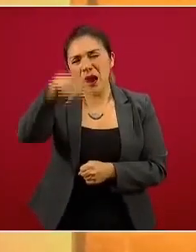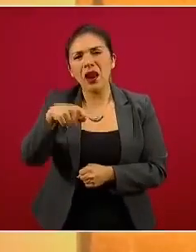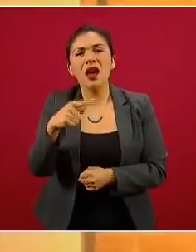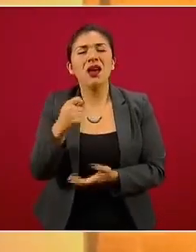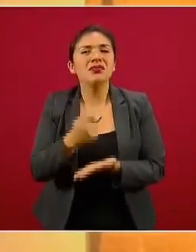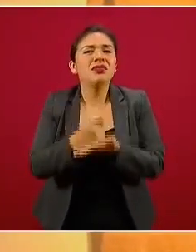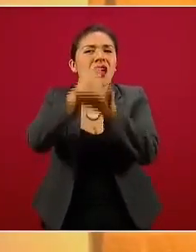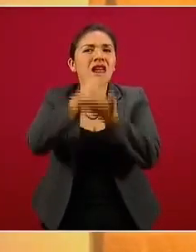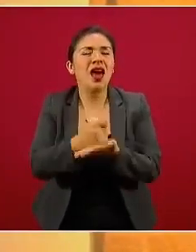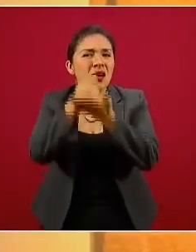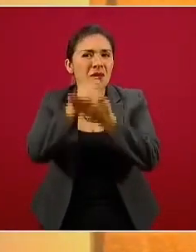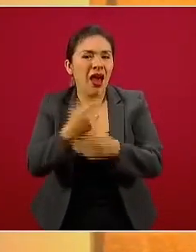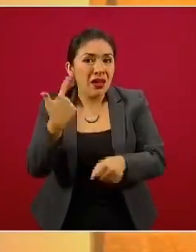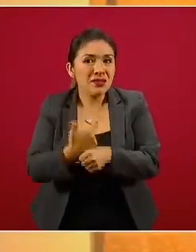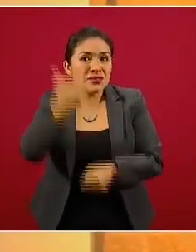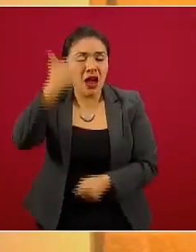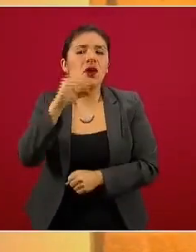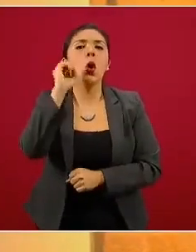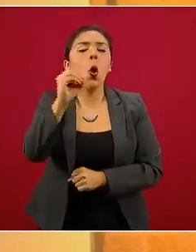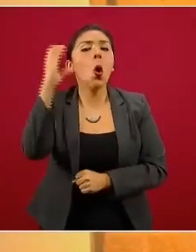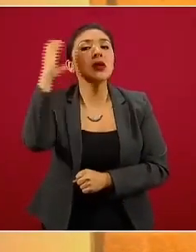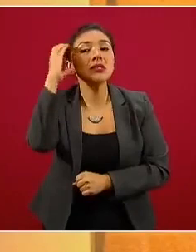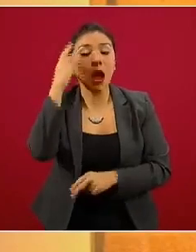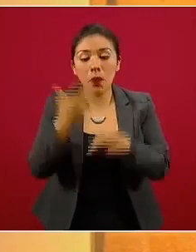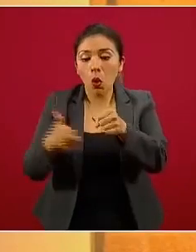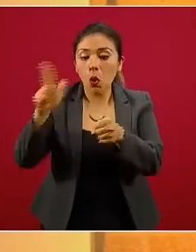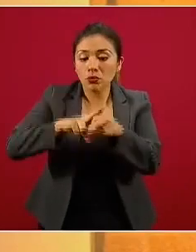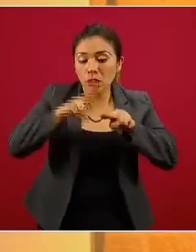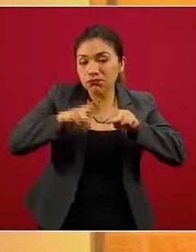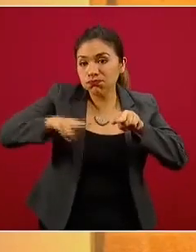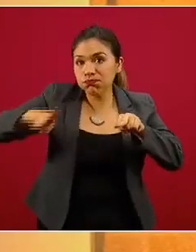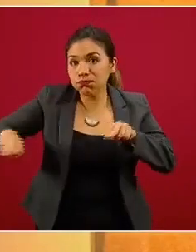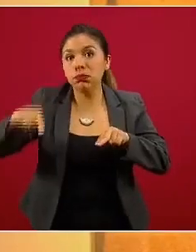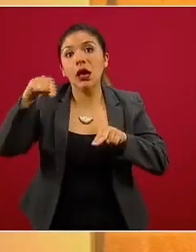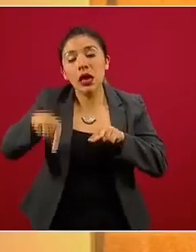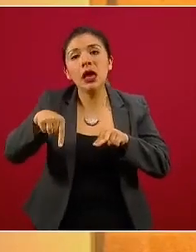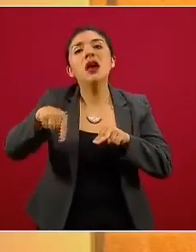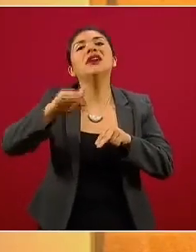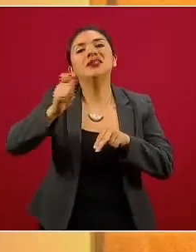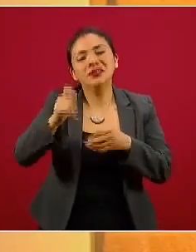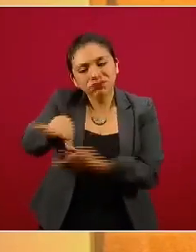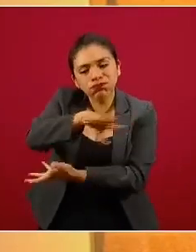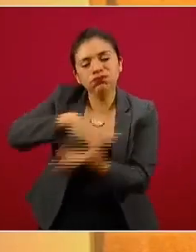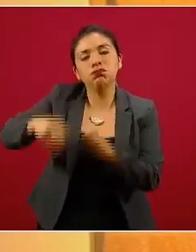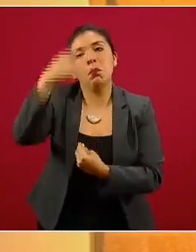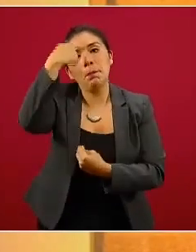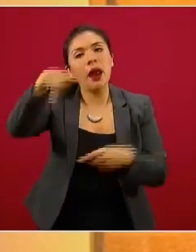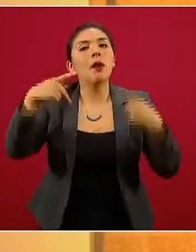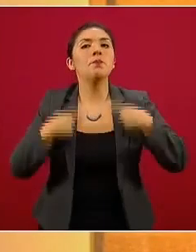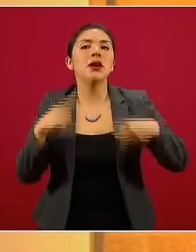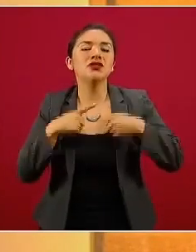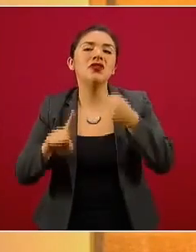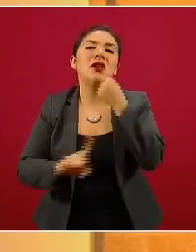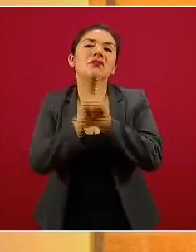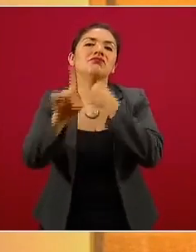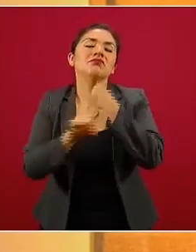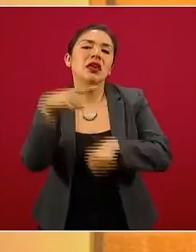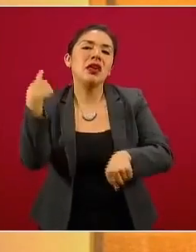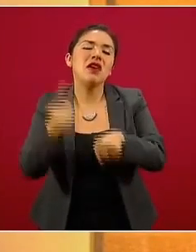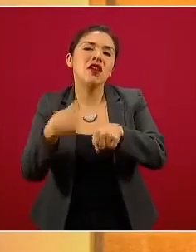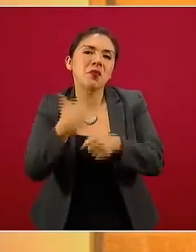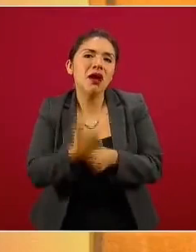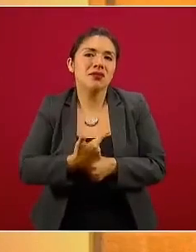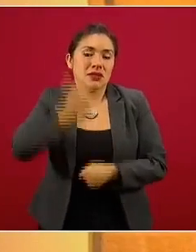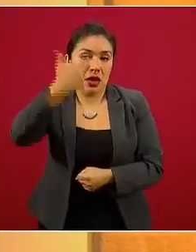intensiva o bien camas hospitalarias que en su momento fueron reconvertidas para recibir a personas en condición grave